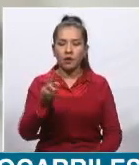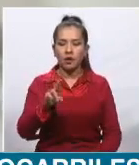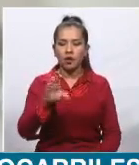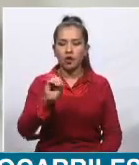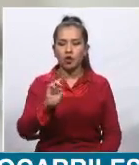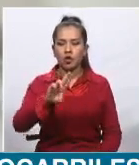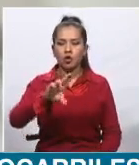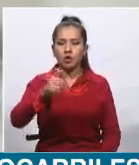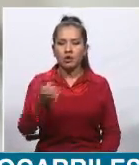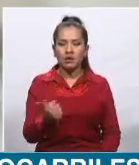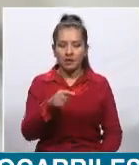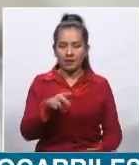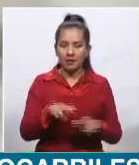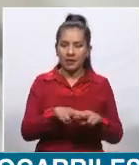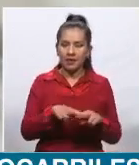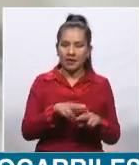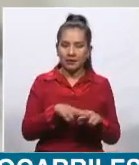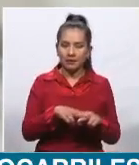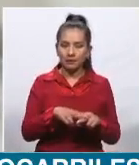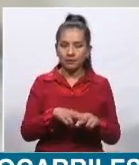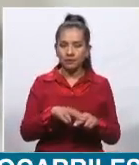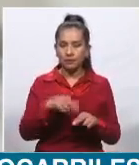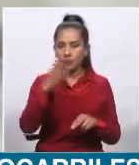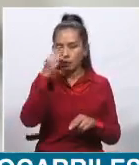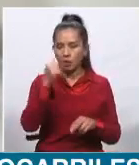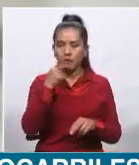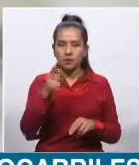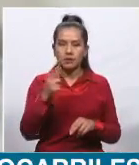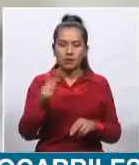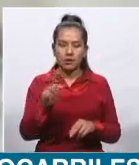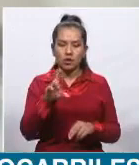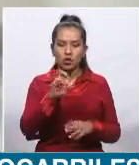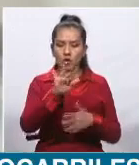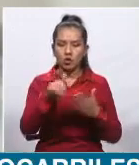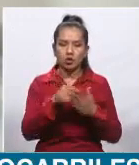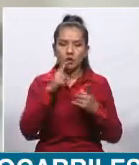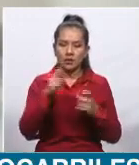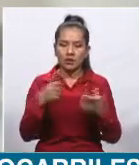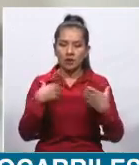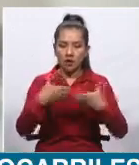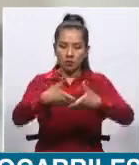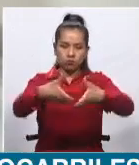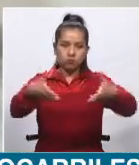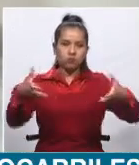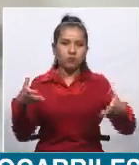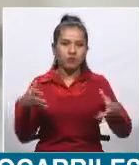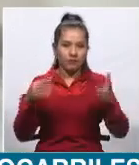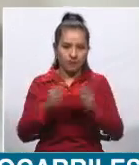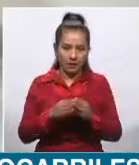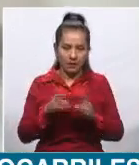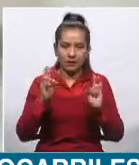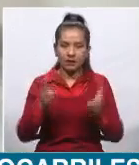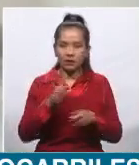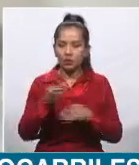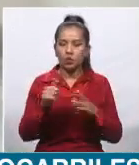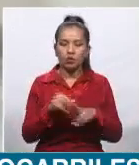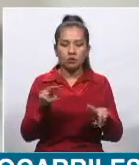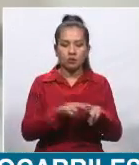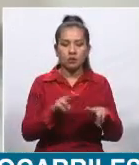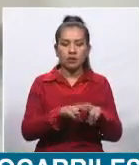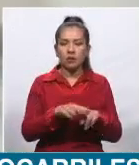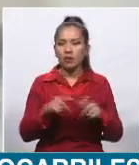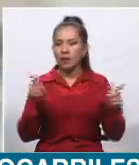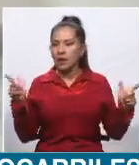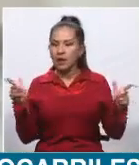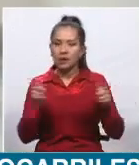tren. Se hablaba mucho de que tiene que ser una trocha ancha y el tipo de locomotoras que van a